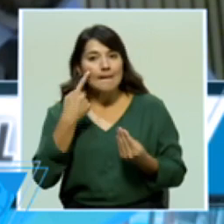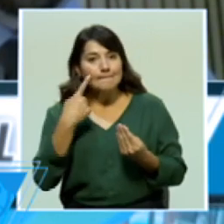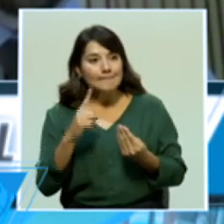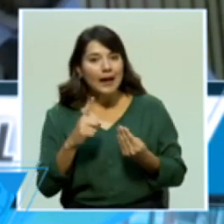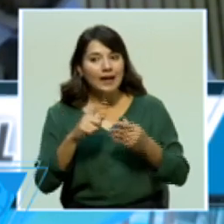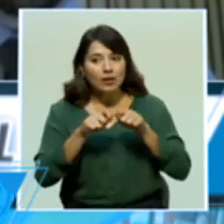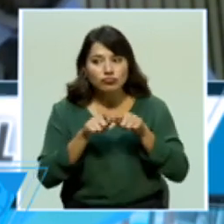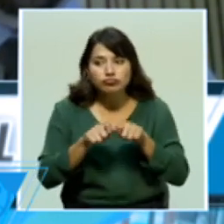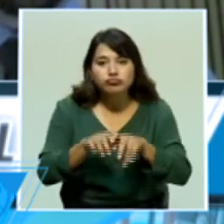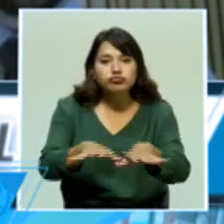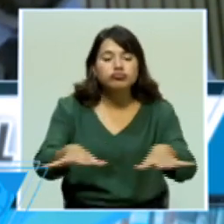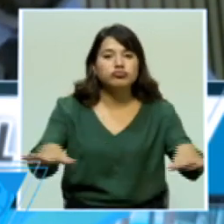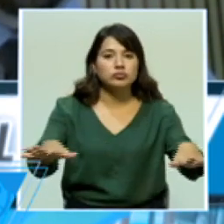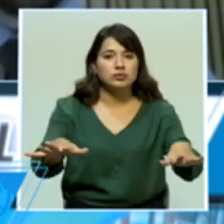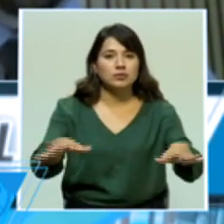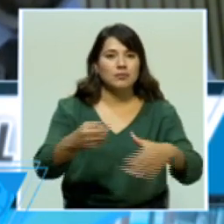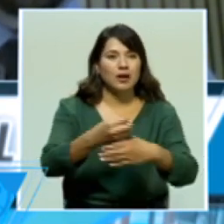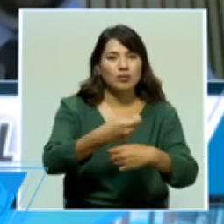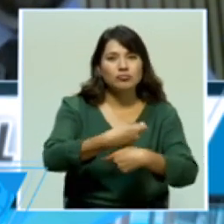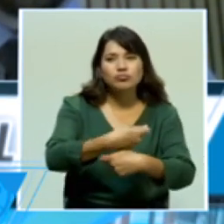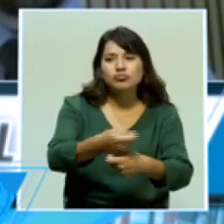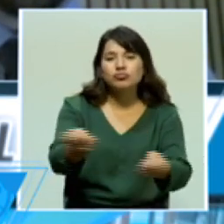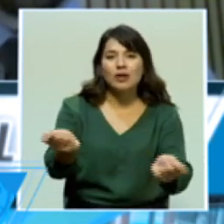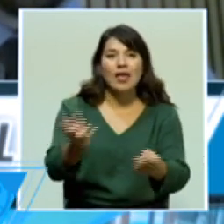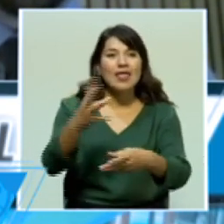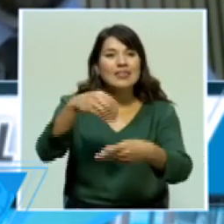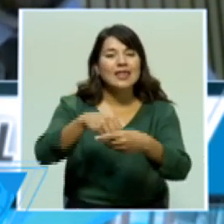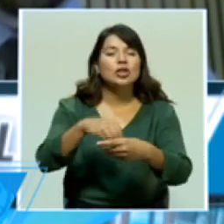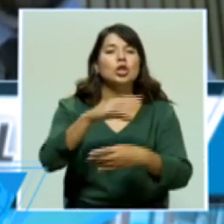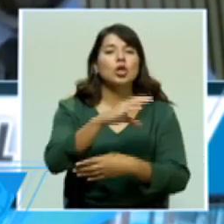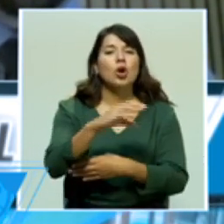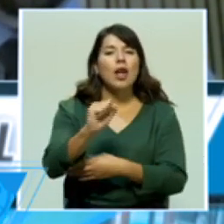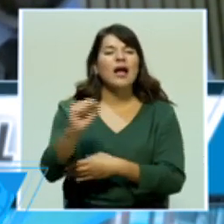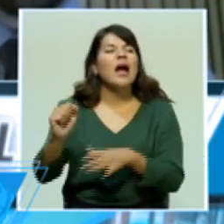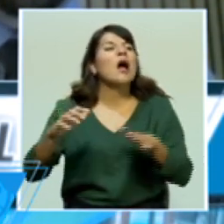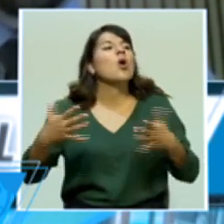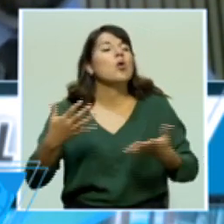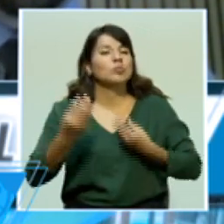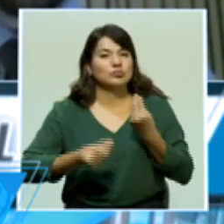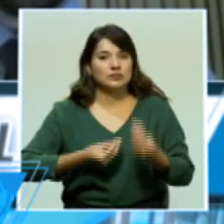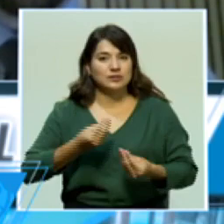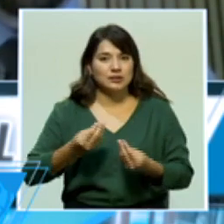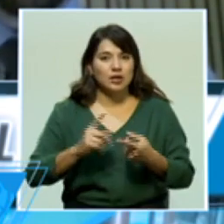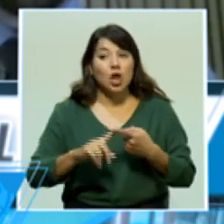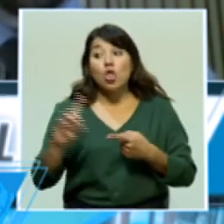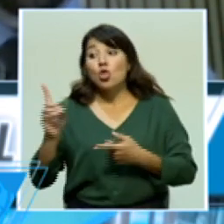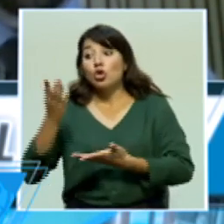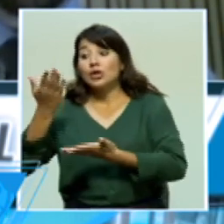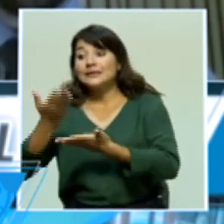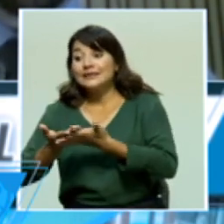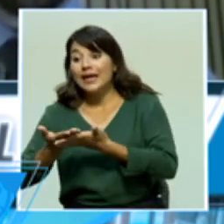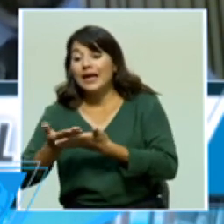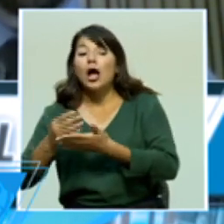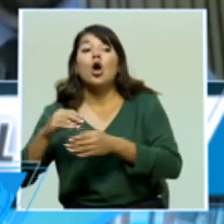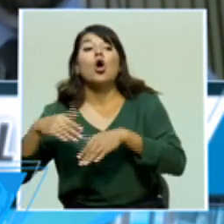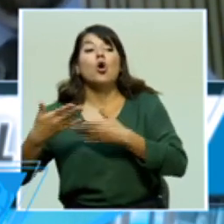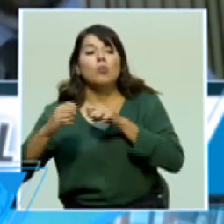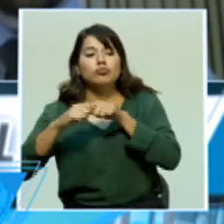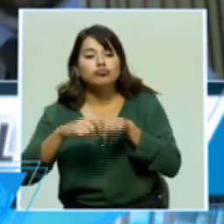distribución primero interna, al interno de la caja de esas vacunas? ¿A dónde van a llegar y cómo va a ser la cosa?